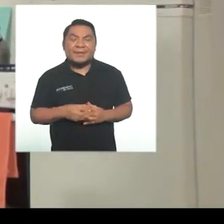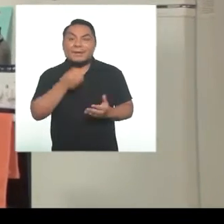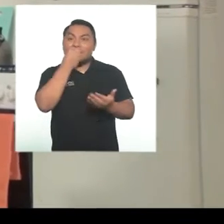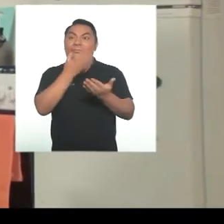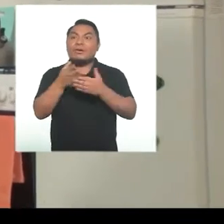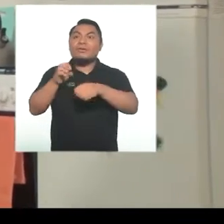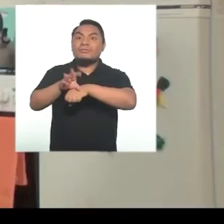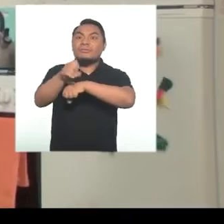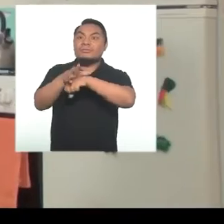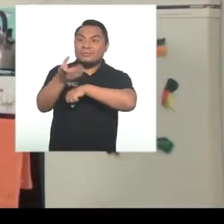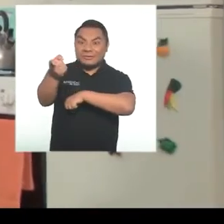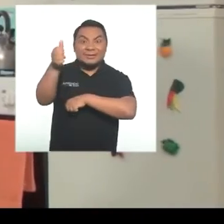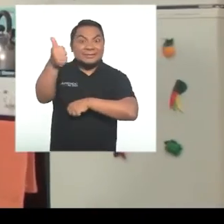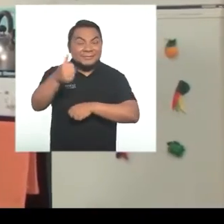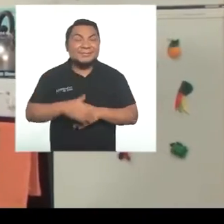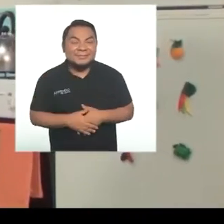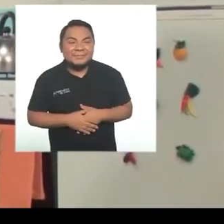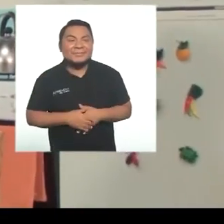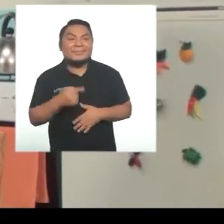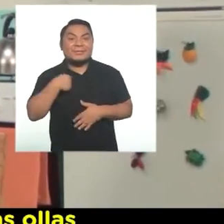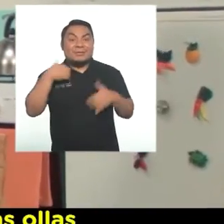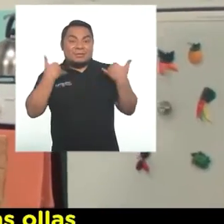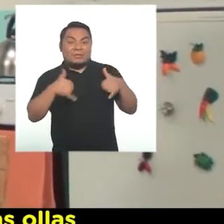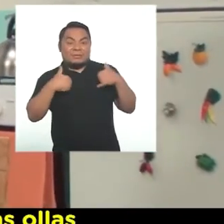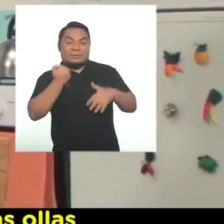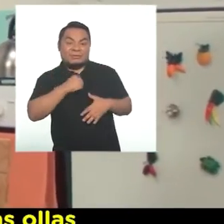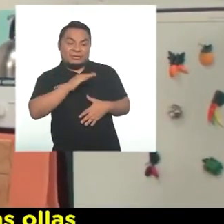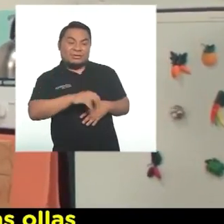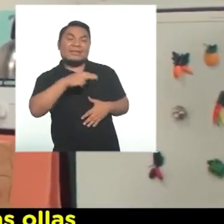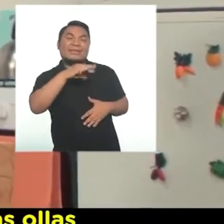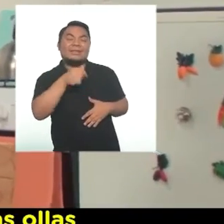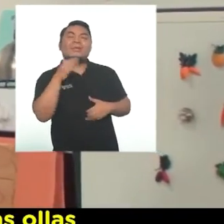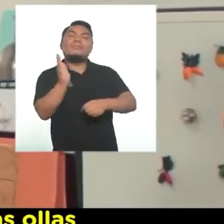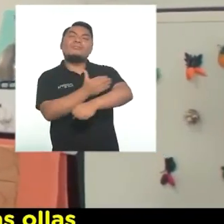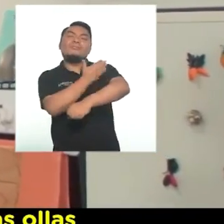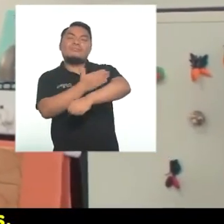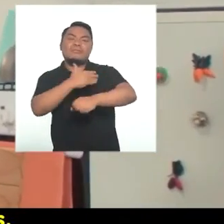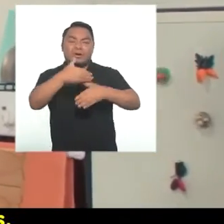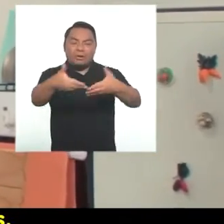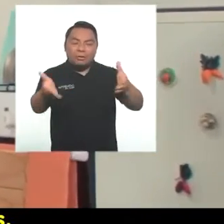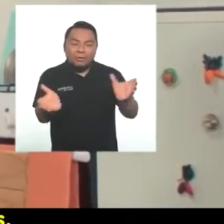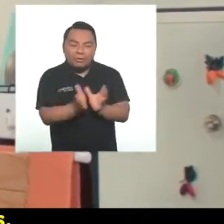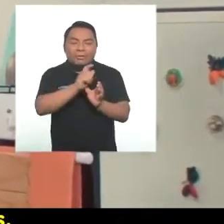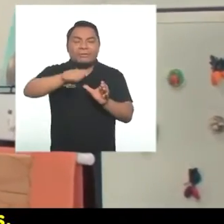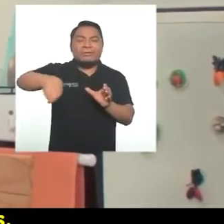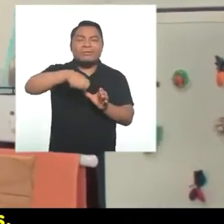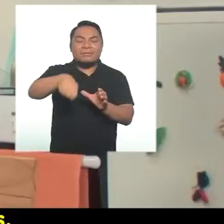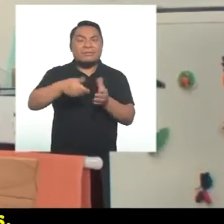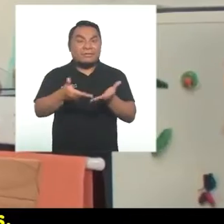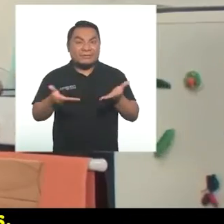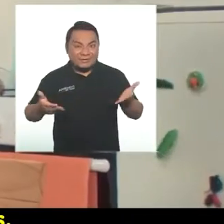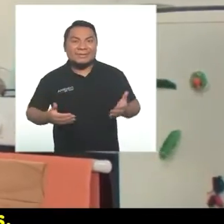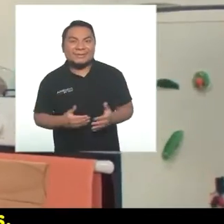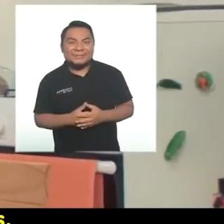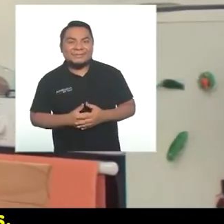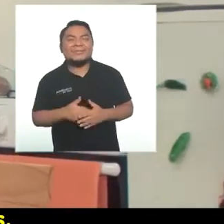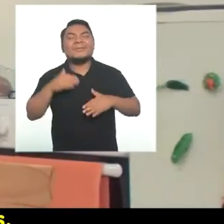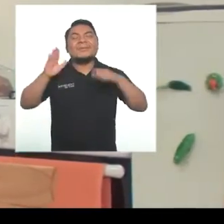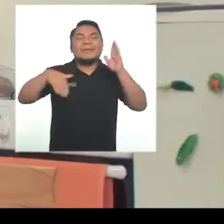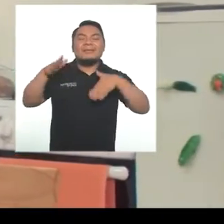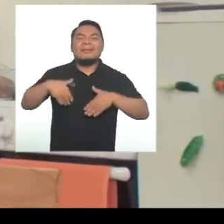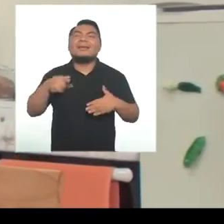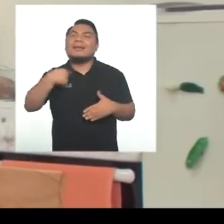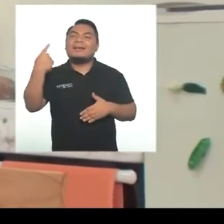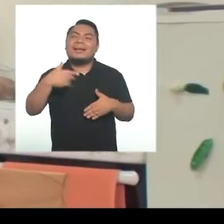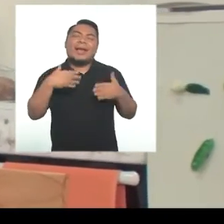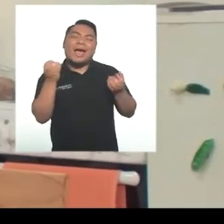¡Qué buenos consejos, ¿no? Yo juego con mi Nico a hacer música con las ollas mientras lavamos los servicios. A